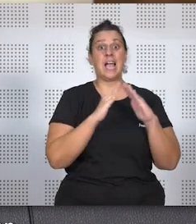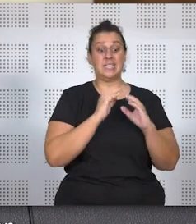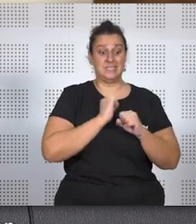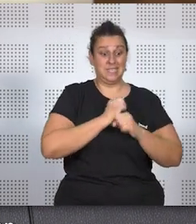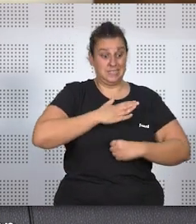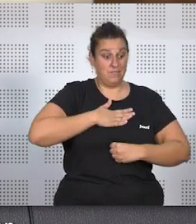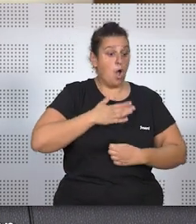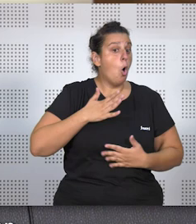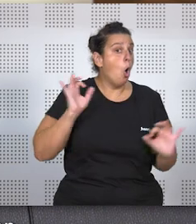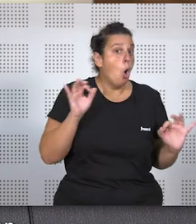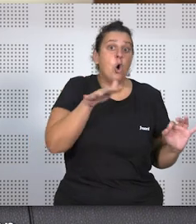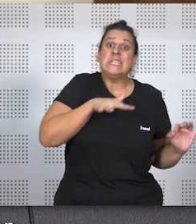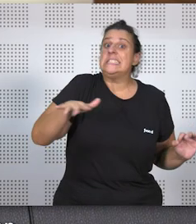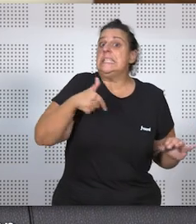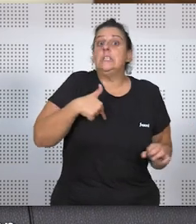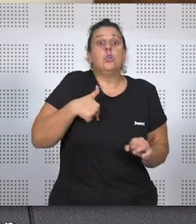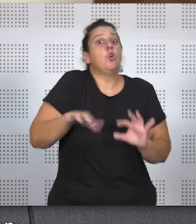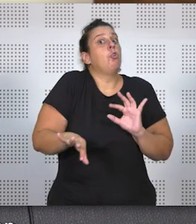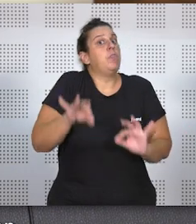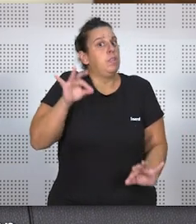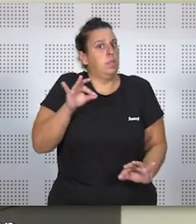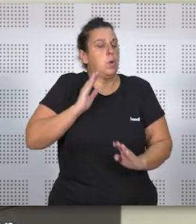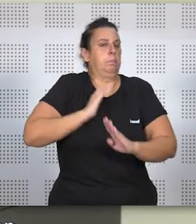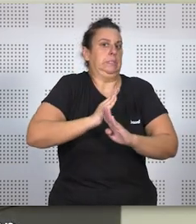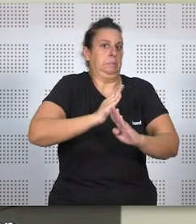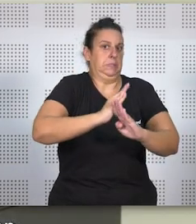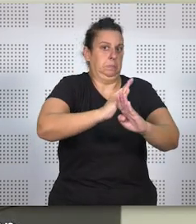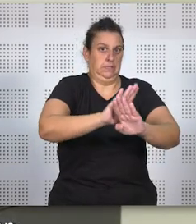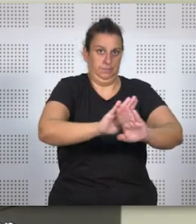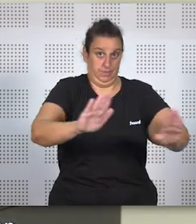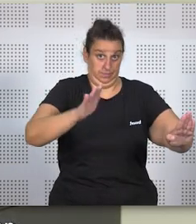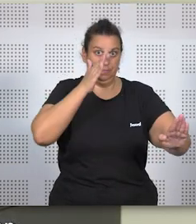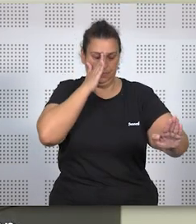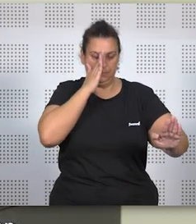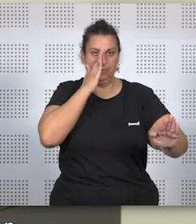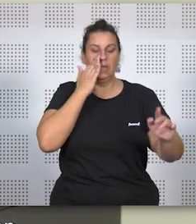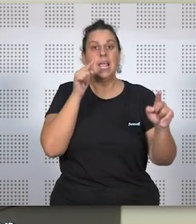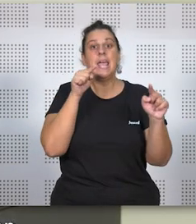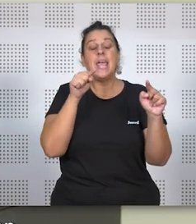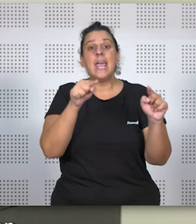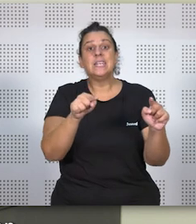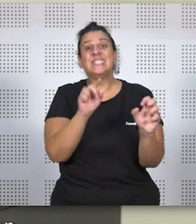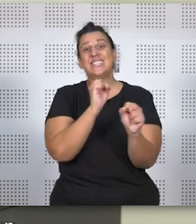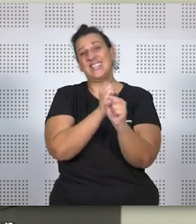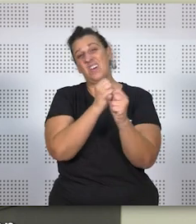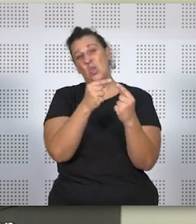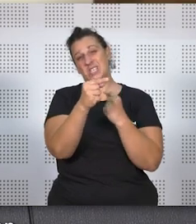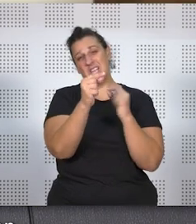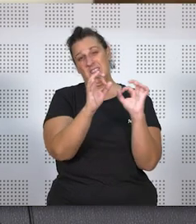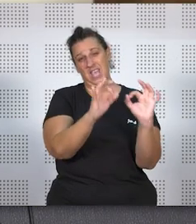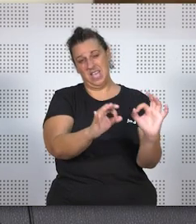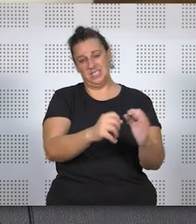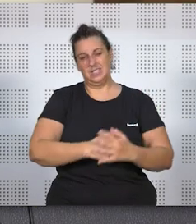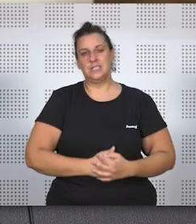que decida la persona trabajadora con carácter regular. ese es el género del trabajo a distancia.